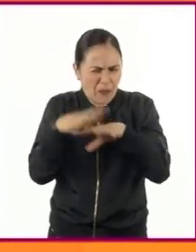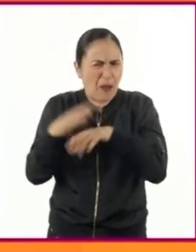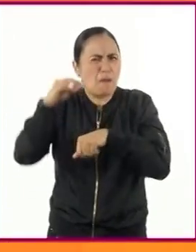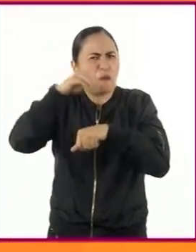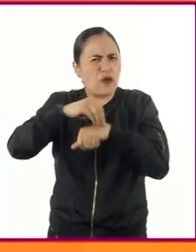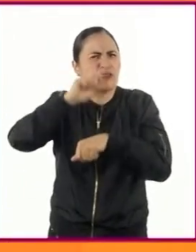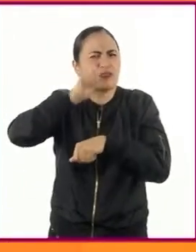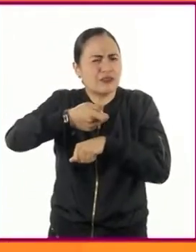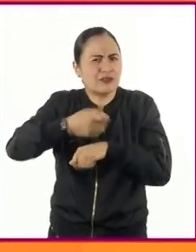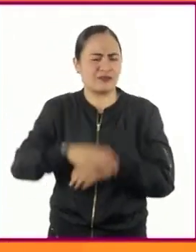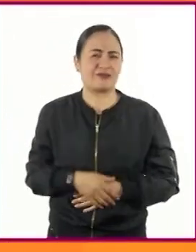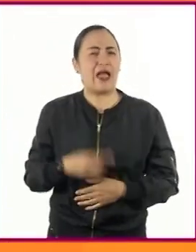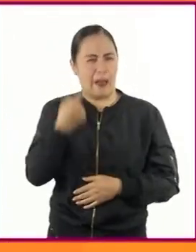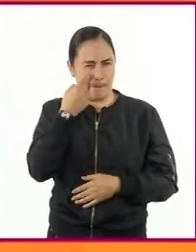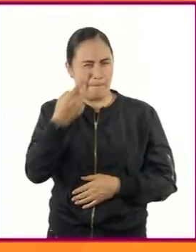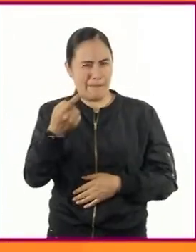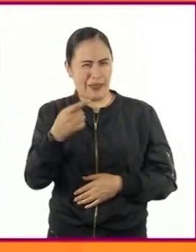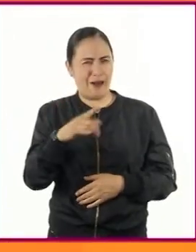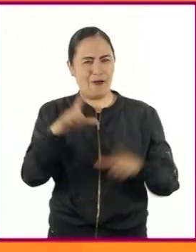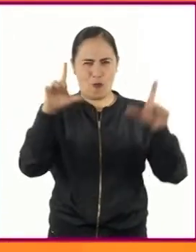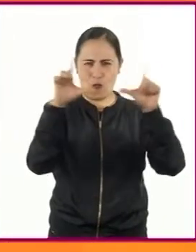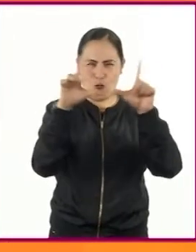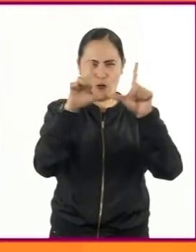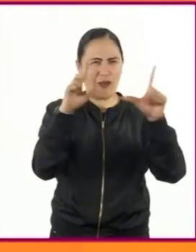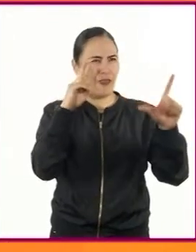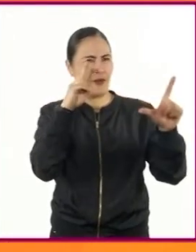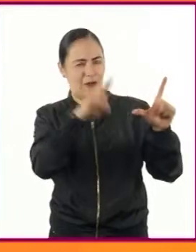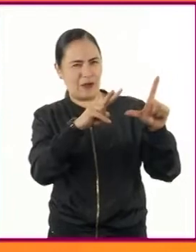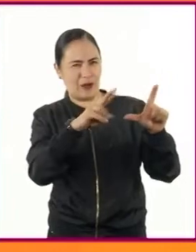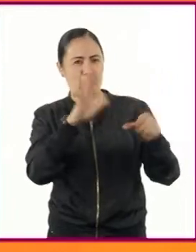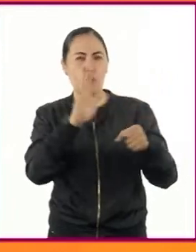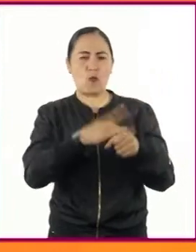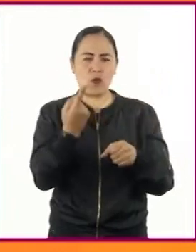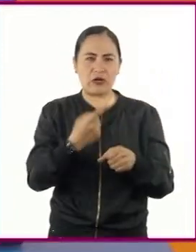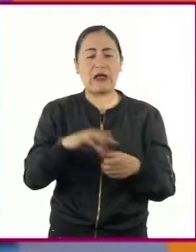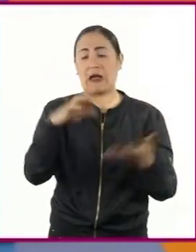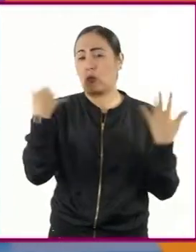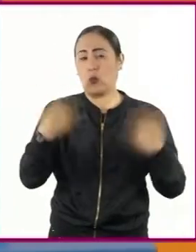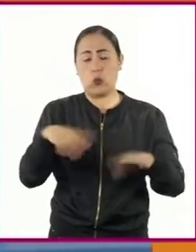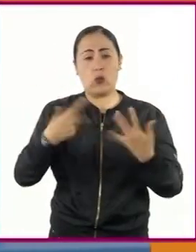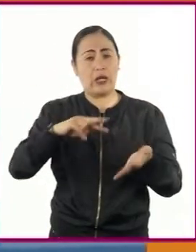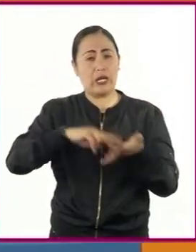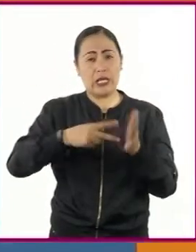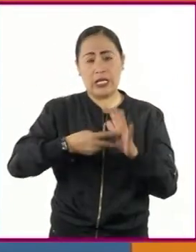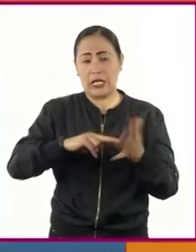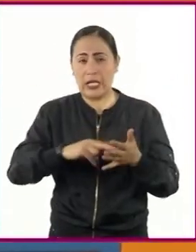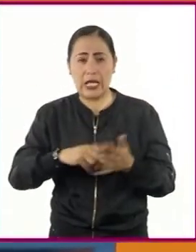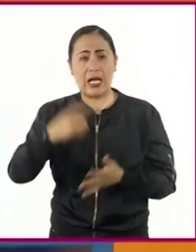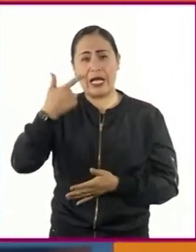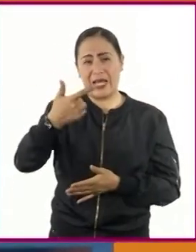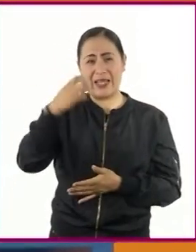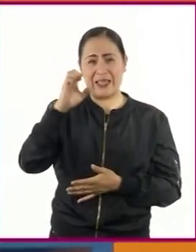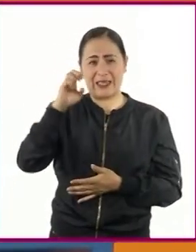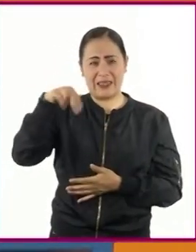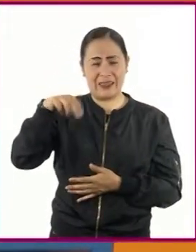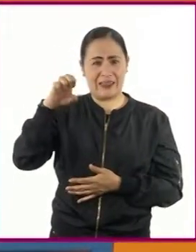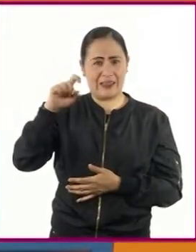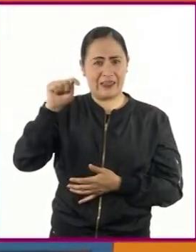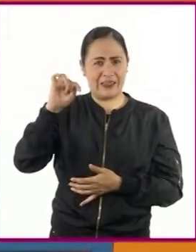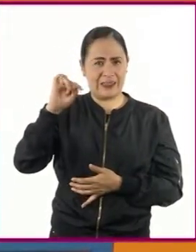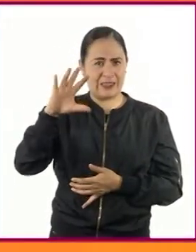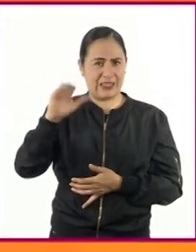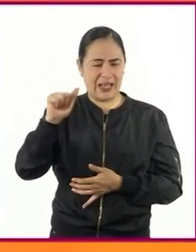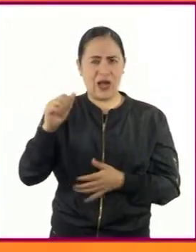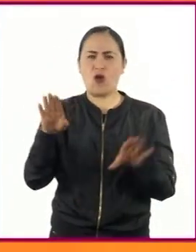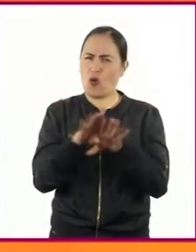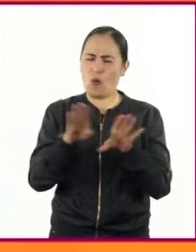Está en la galería porque es uno de los primeros logros de la ingeniería genética que surge con la manipulación del ADN